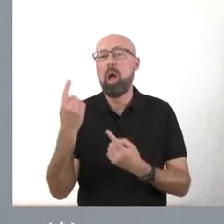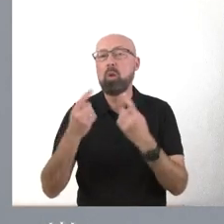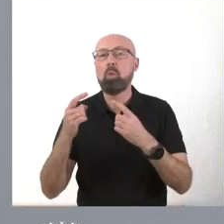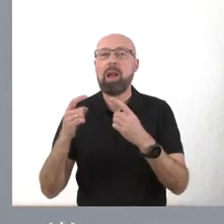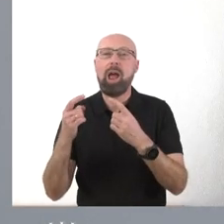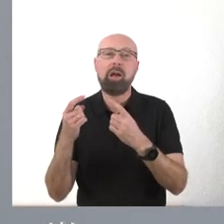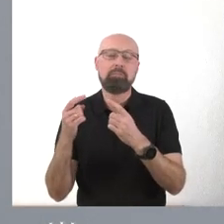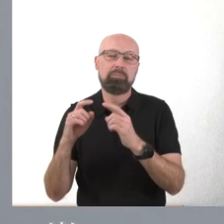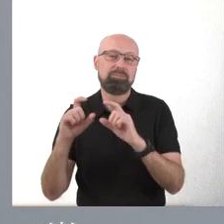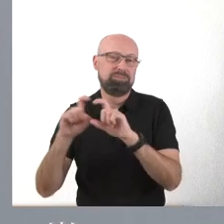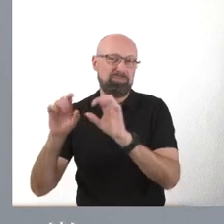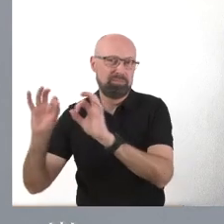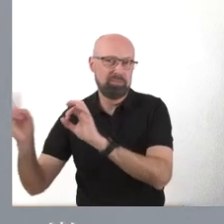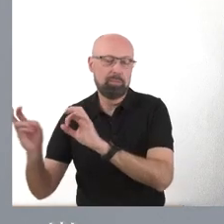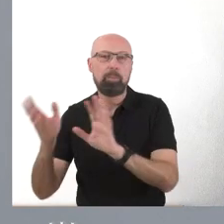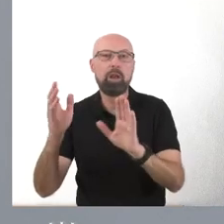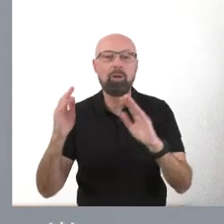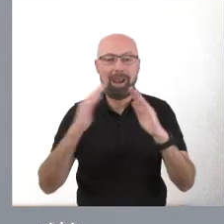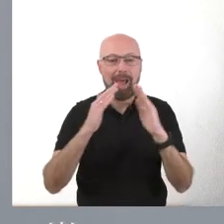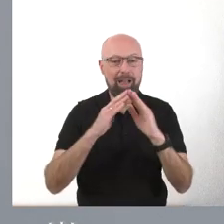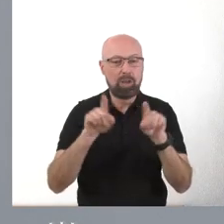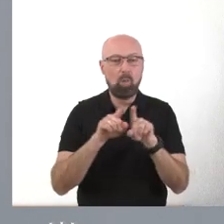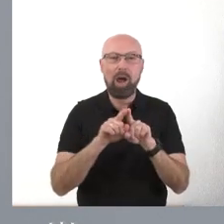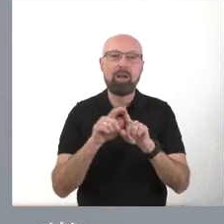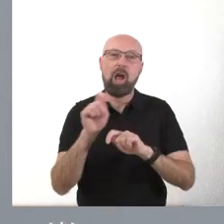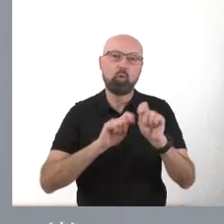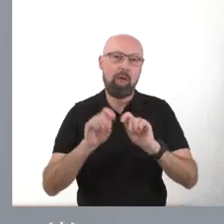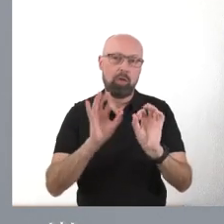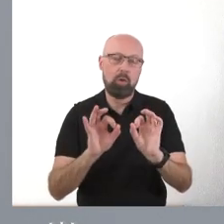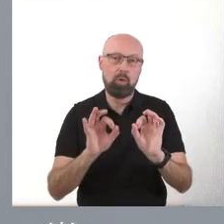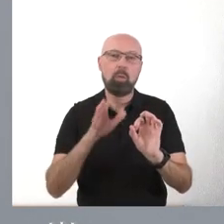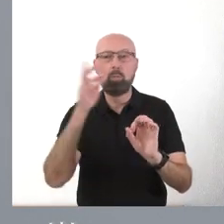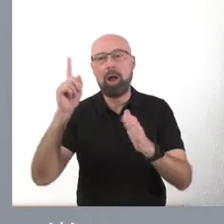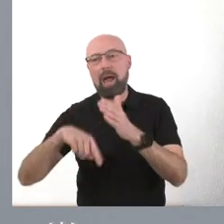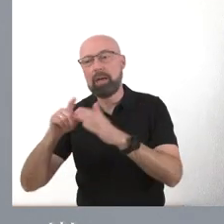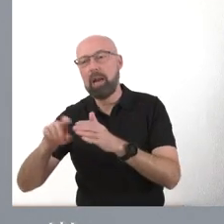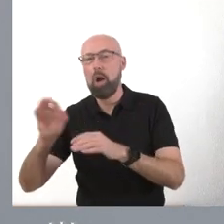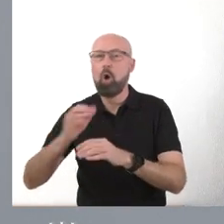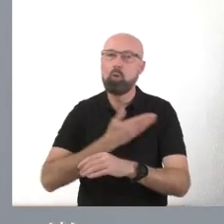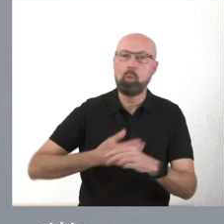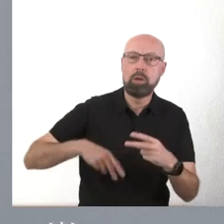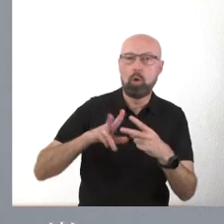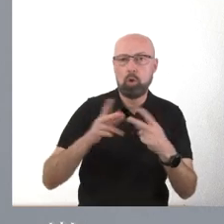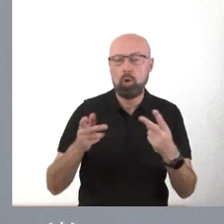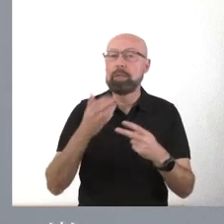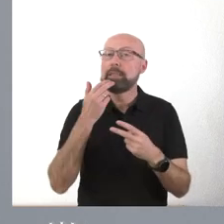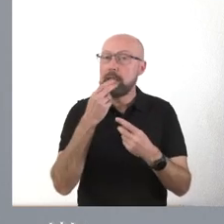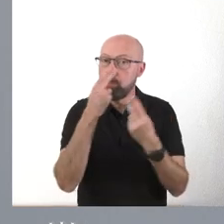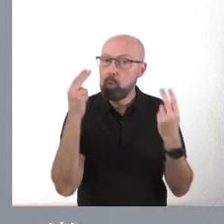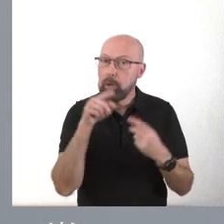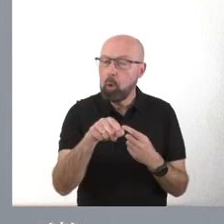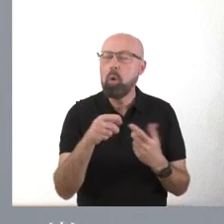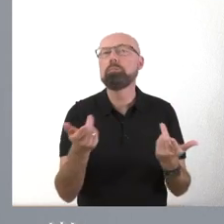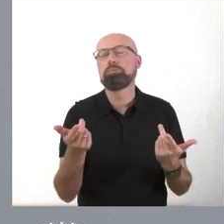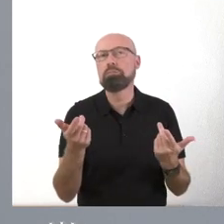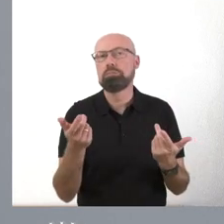la casa regional como institución es una asociación y pueden serlo por la vía del alquiler o por la vía de titularidad. Si fuera de carácter público, por supuesto que estamos